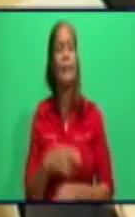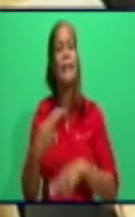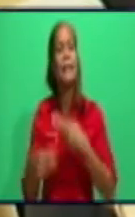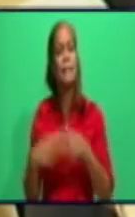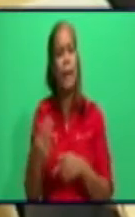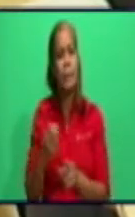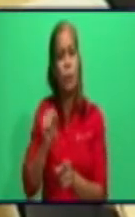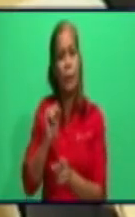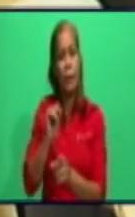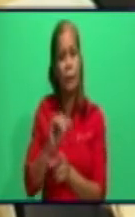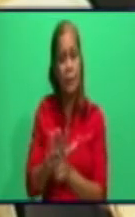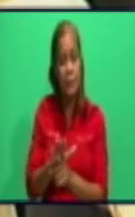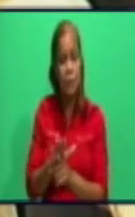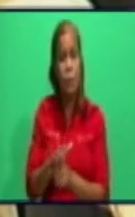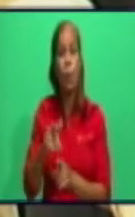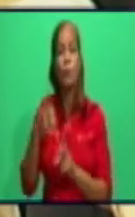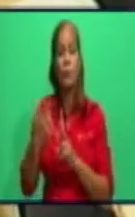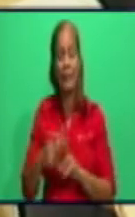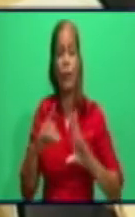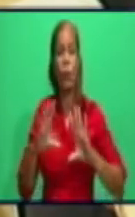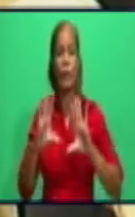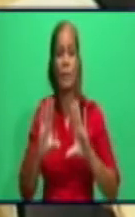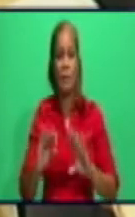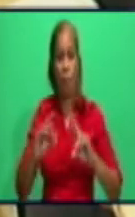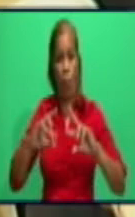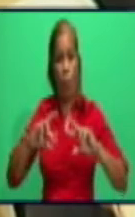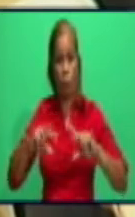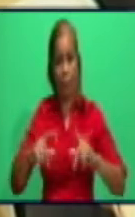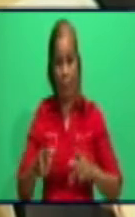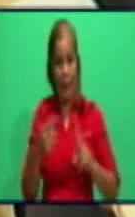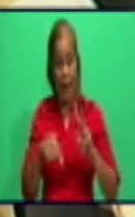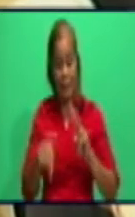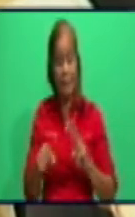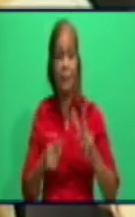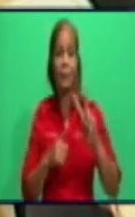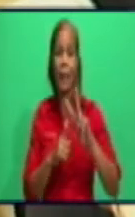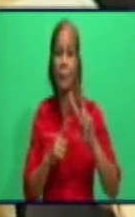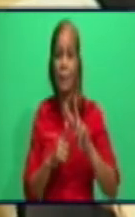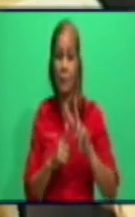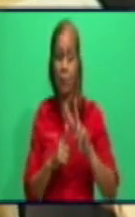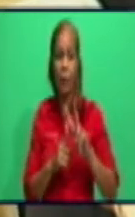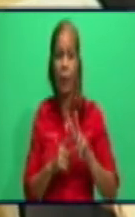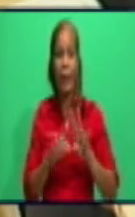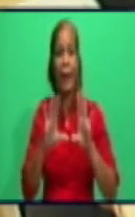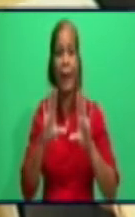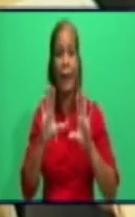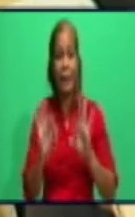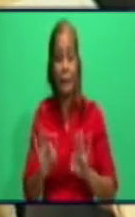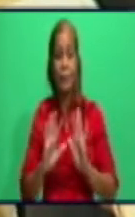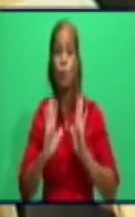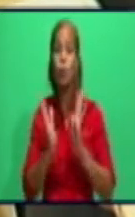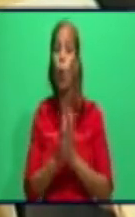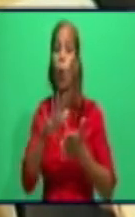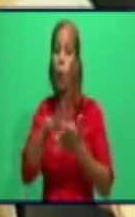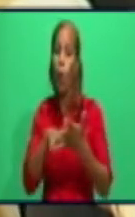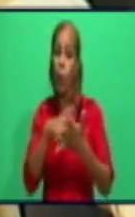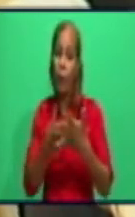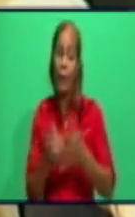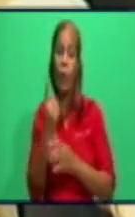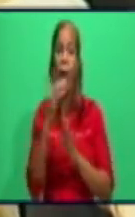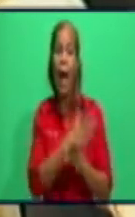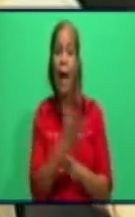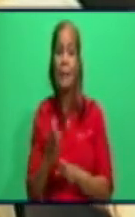el, y bueno, lo reiteramos por los diferentes medios de comunicación en el espacio anterior, es hasta la una de la tarde,